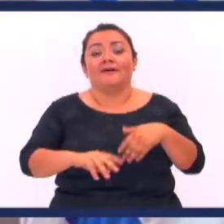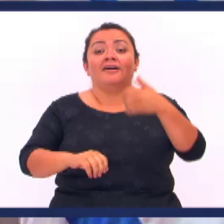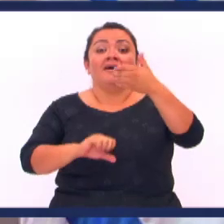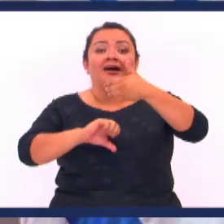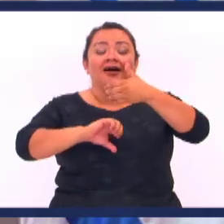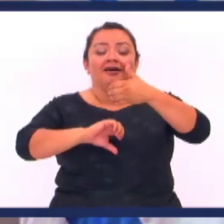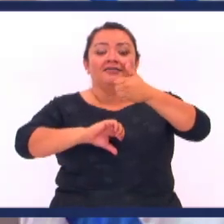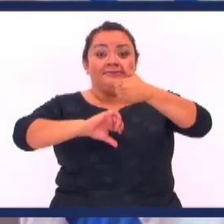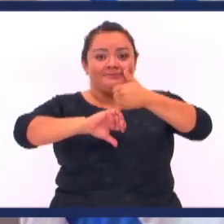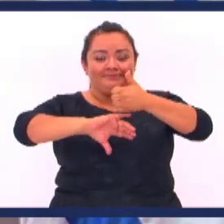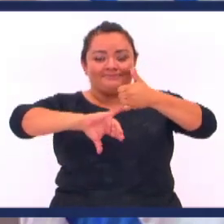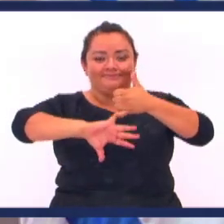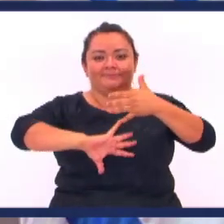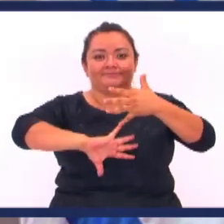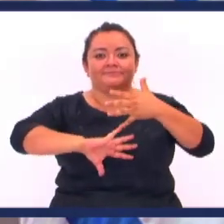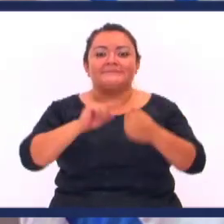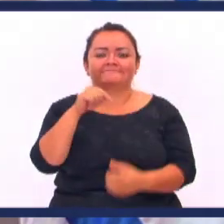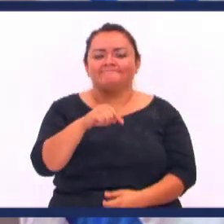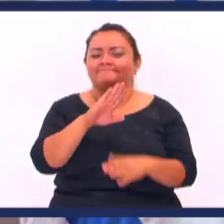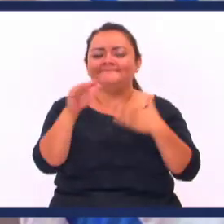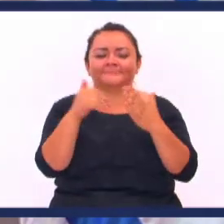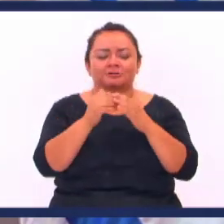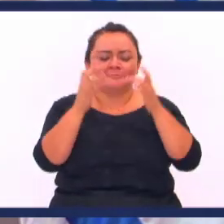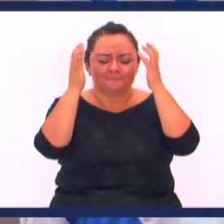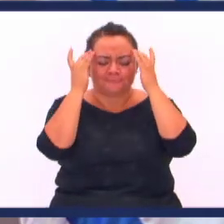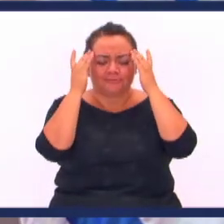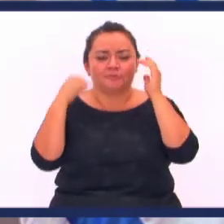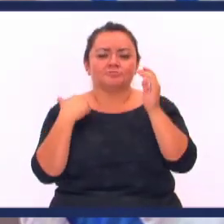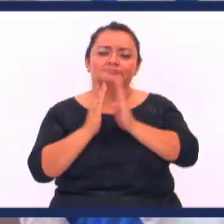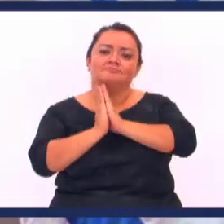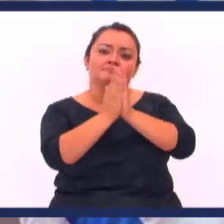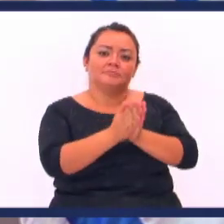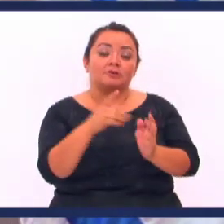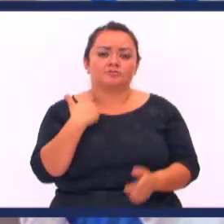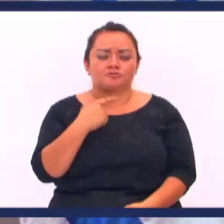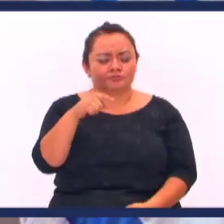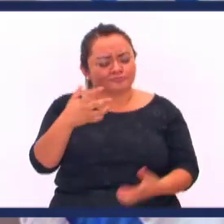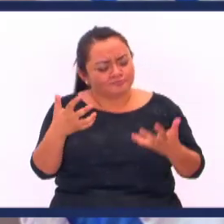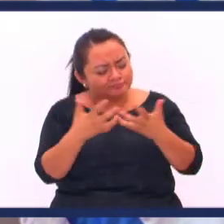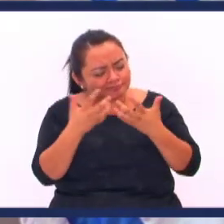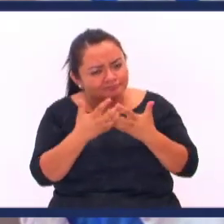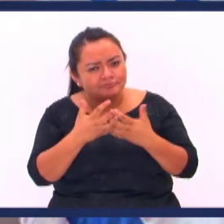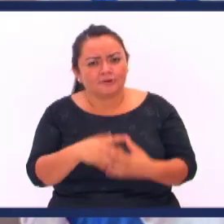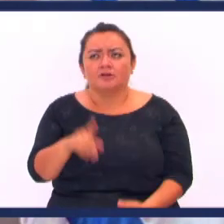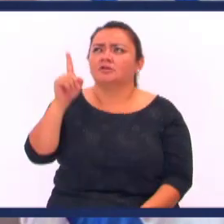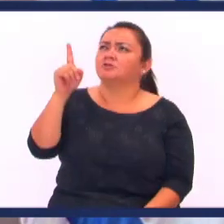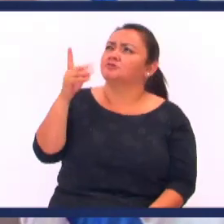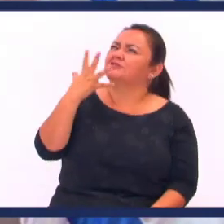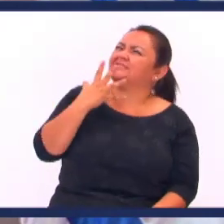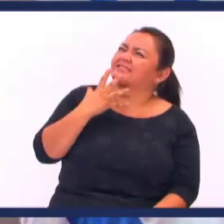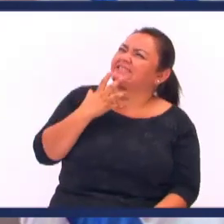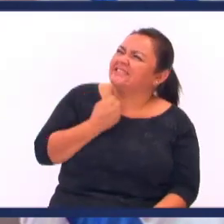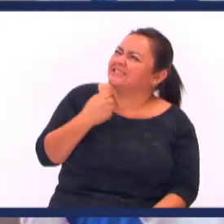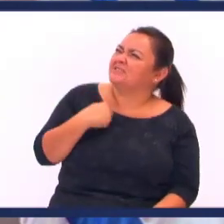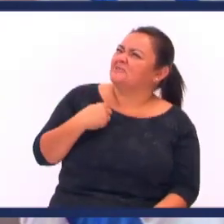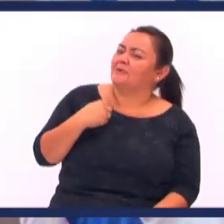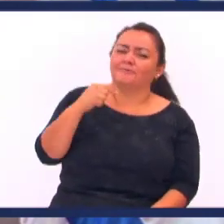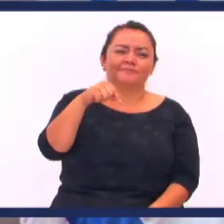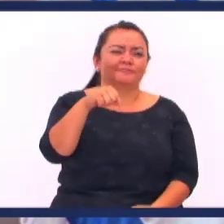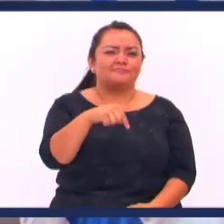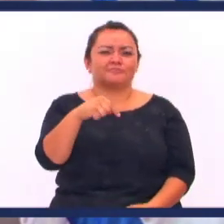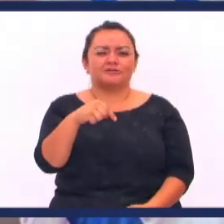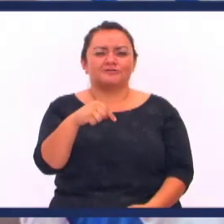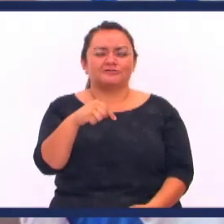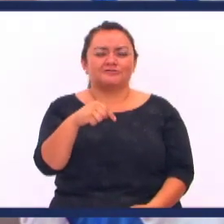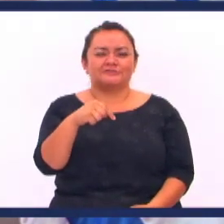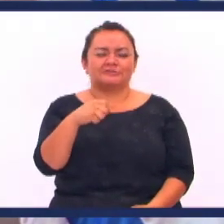Que están también un poco atribulados y hoy vamos a estar investigando ¿Qué pretende Dios con las tribulaciones? Se oye un